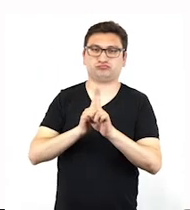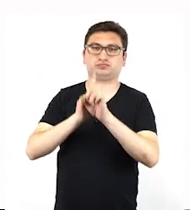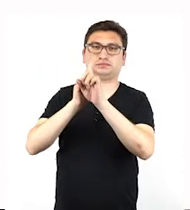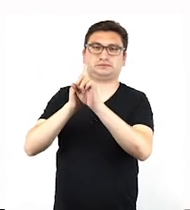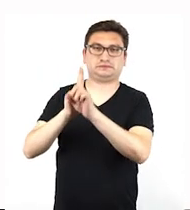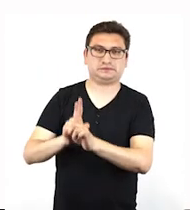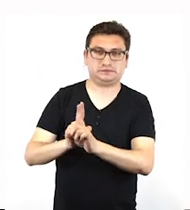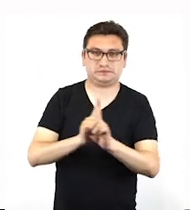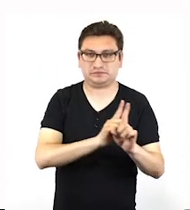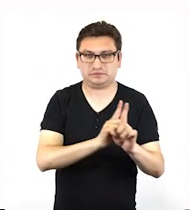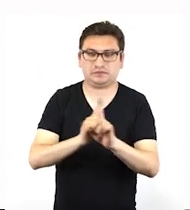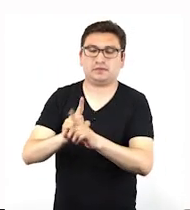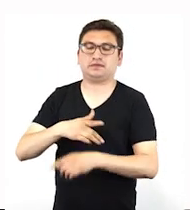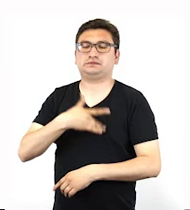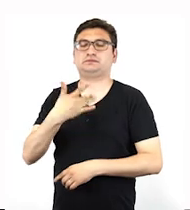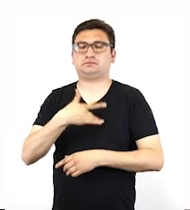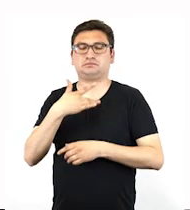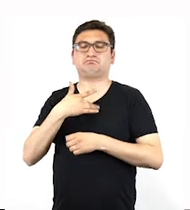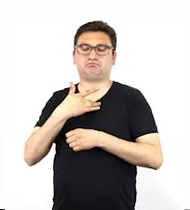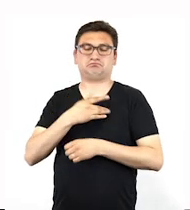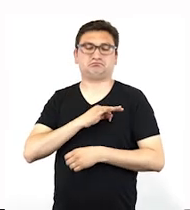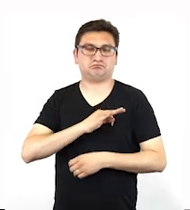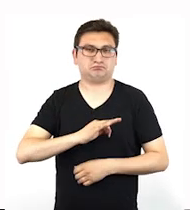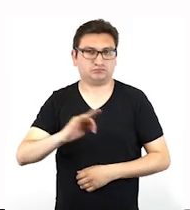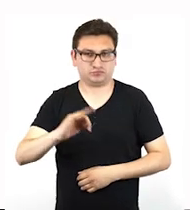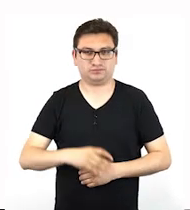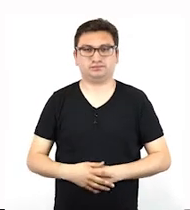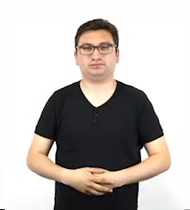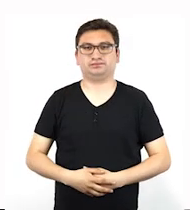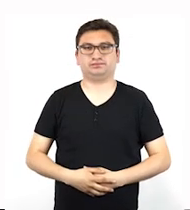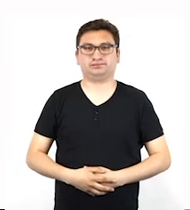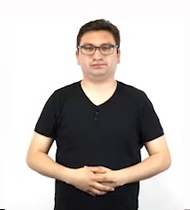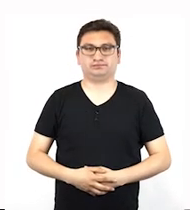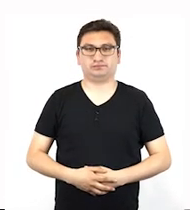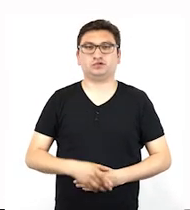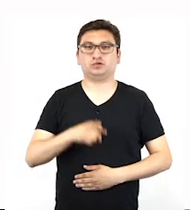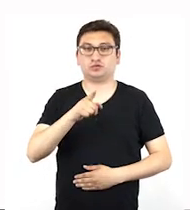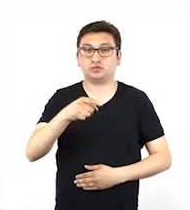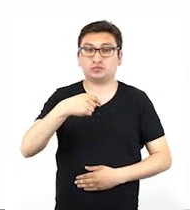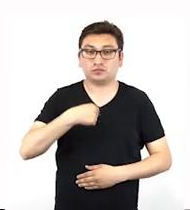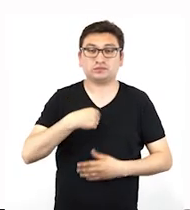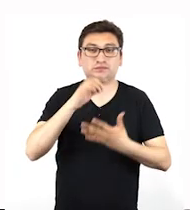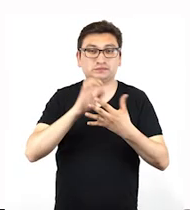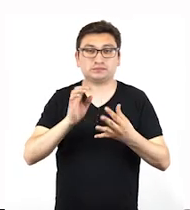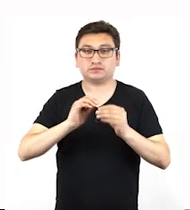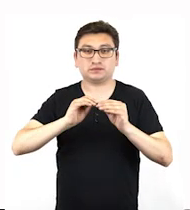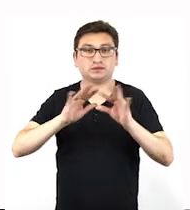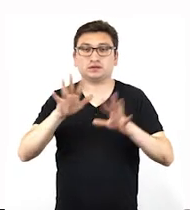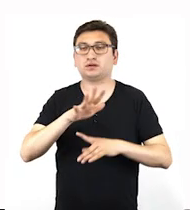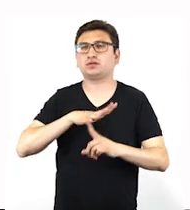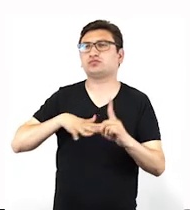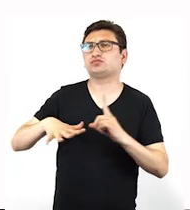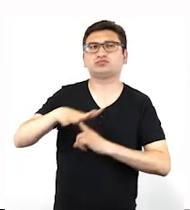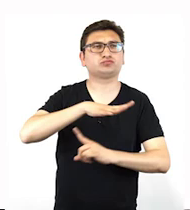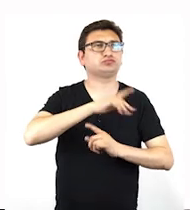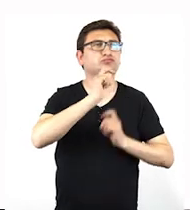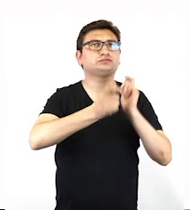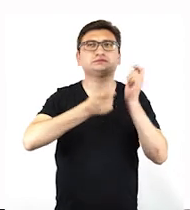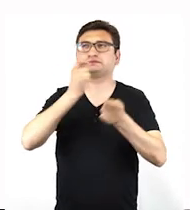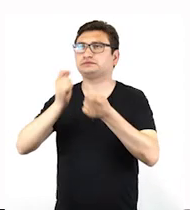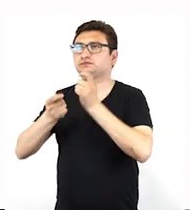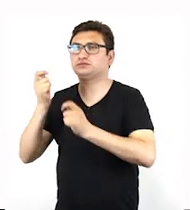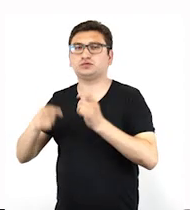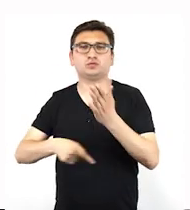Así podré percibir los cambios de dirección o los obstáculos que se encuentren durante el desplazamiento. Infórmame en todo momento dónde nos